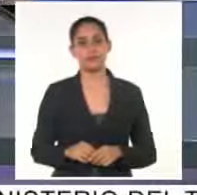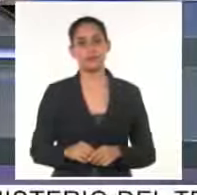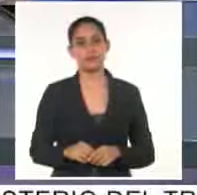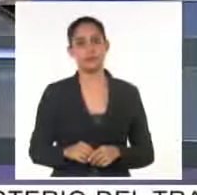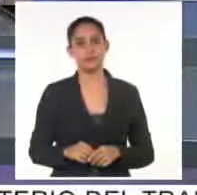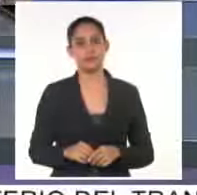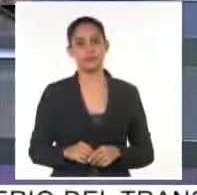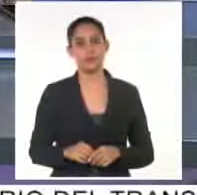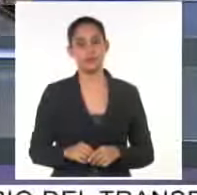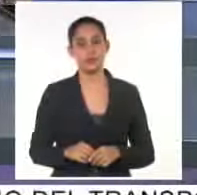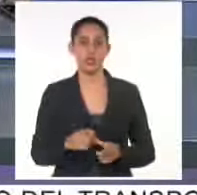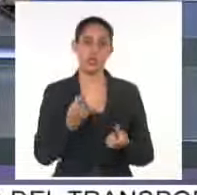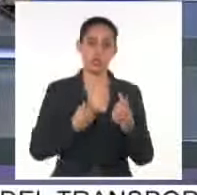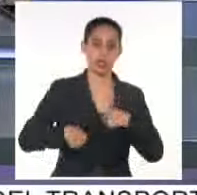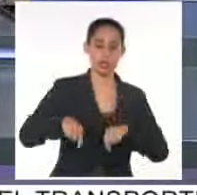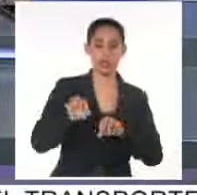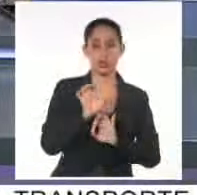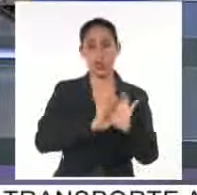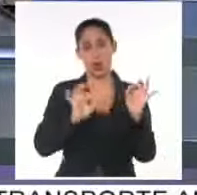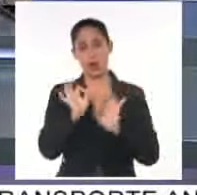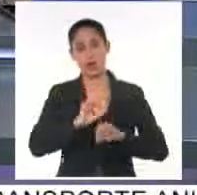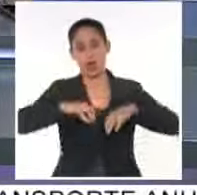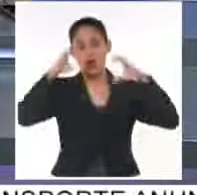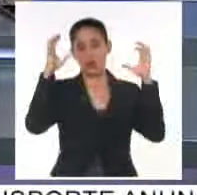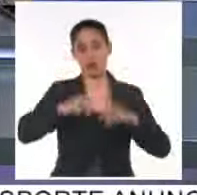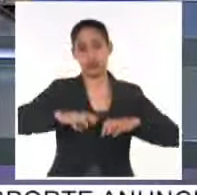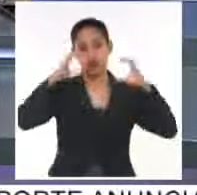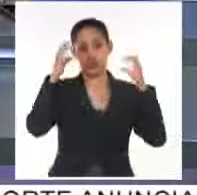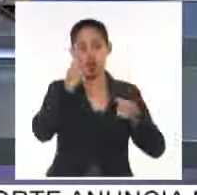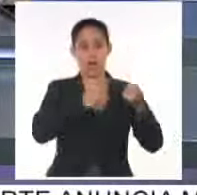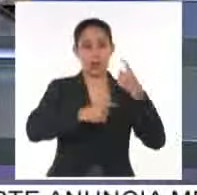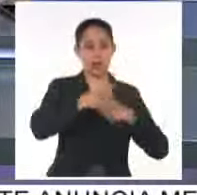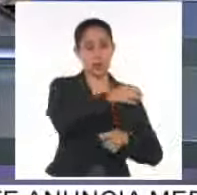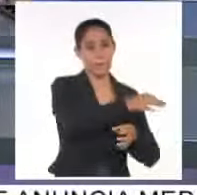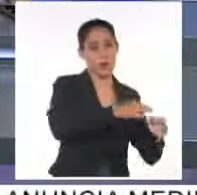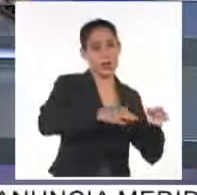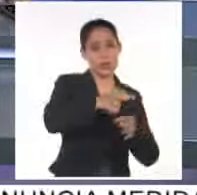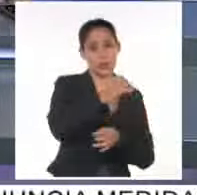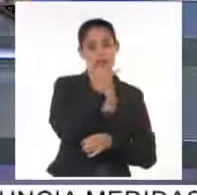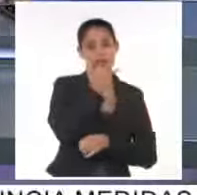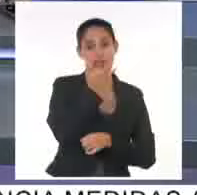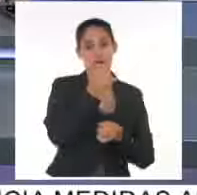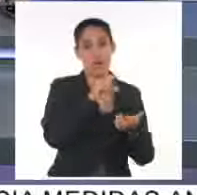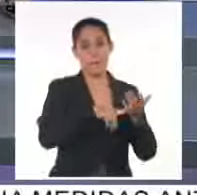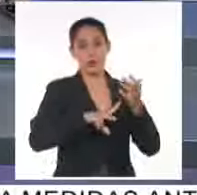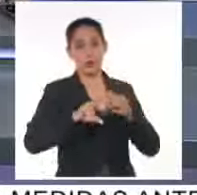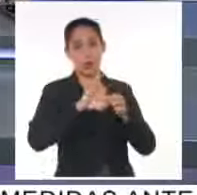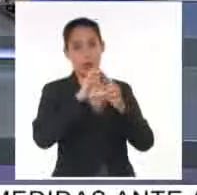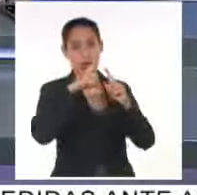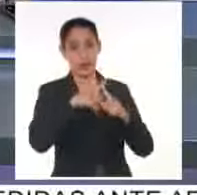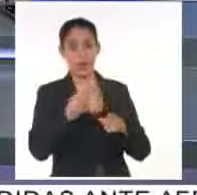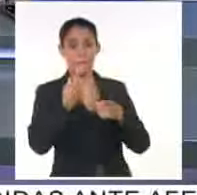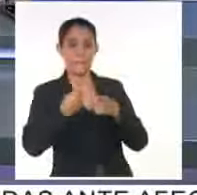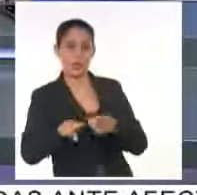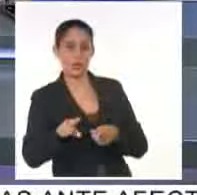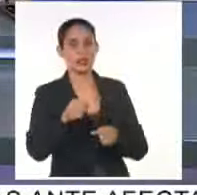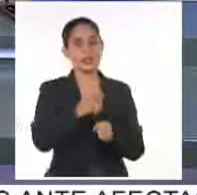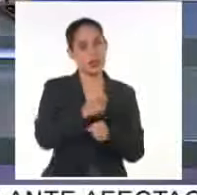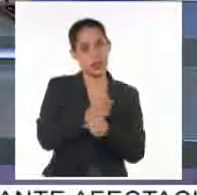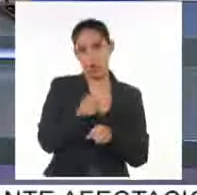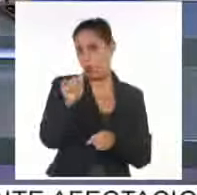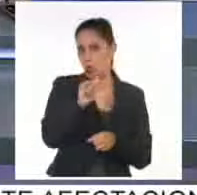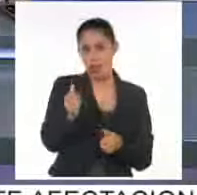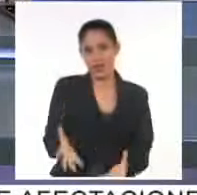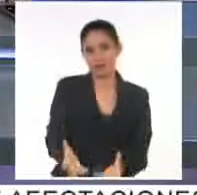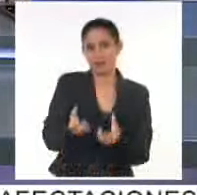Y aunque persisten las lluvias e intervalos en los municipios afectados por el huracán Oscar, en Guantánamo se intensifican las acciones de recuperación, sobre todo